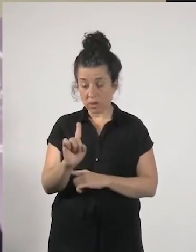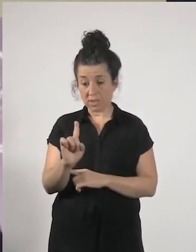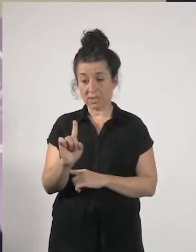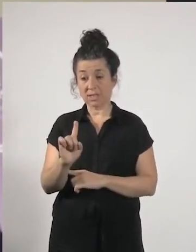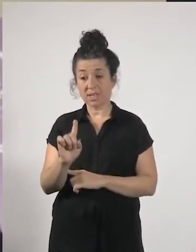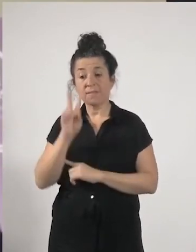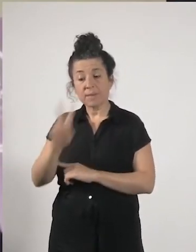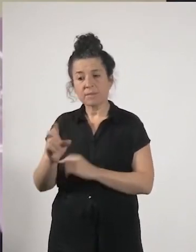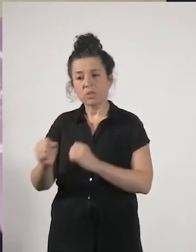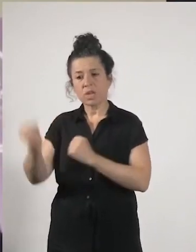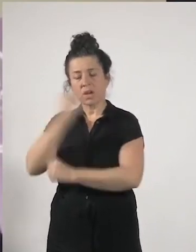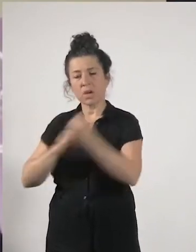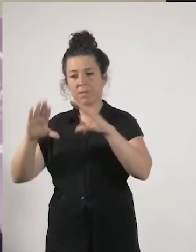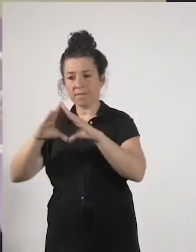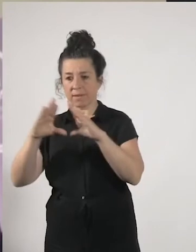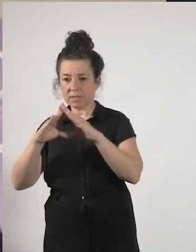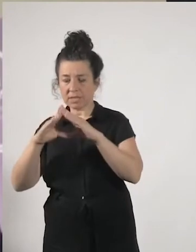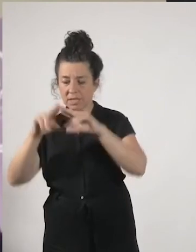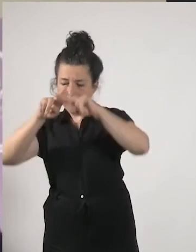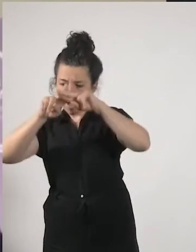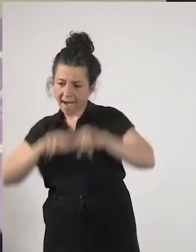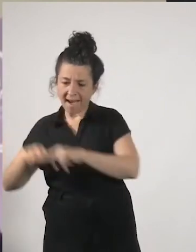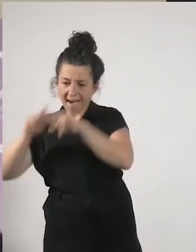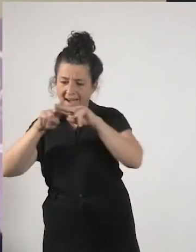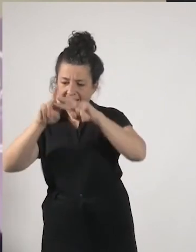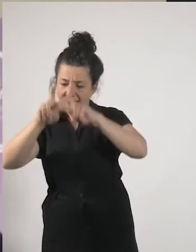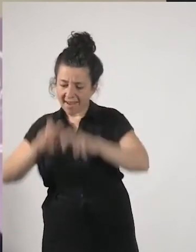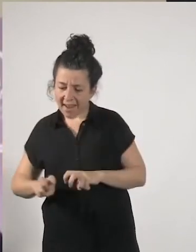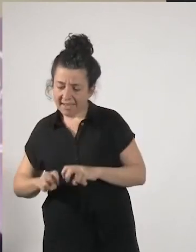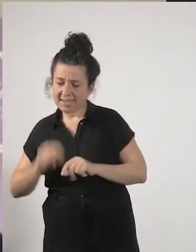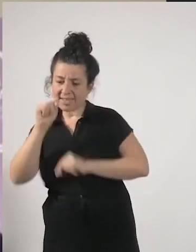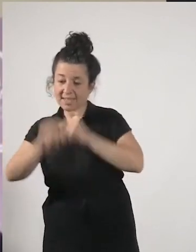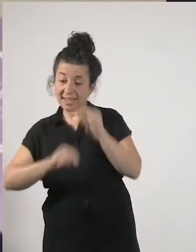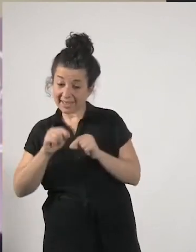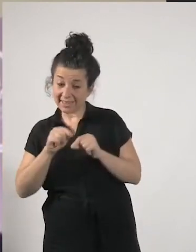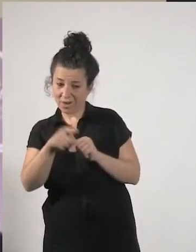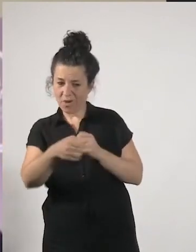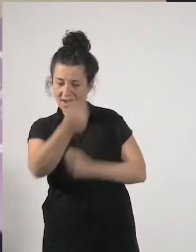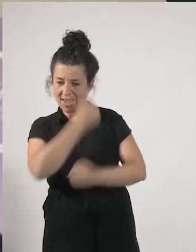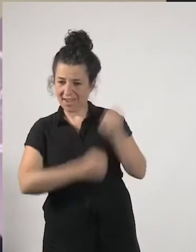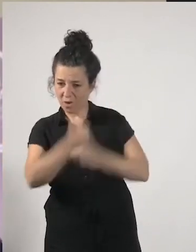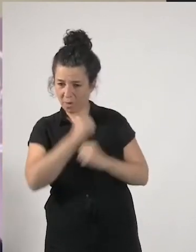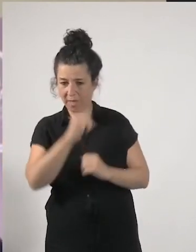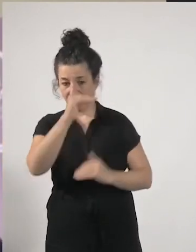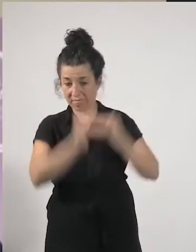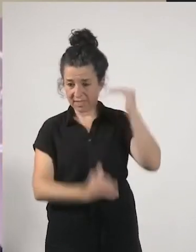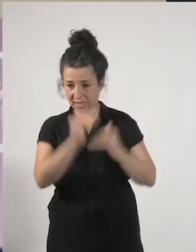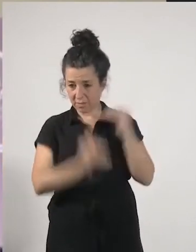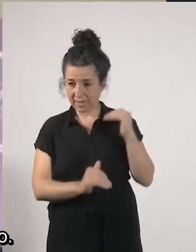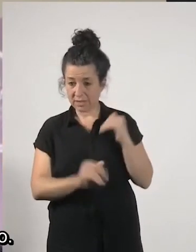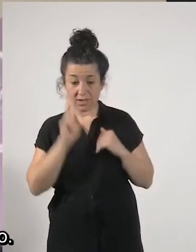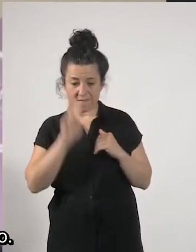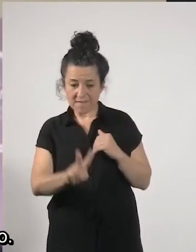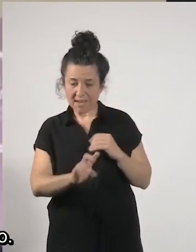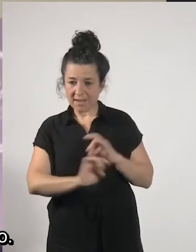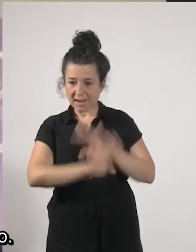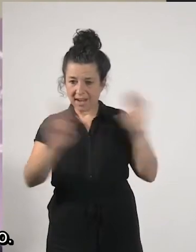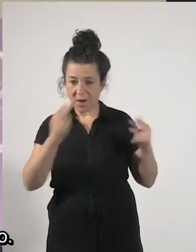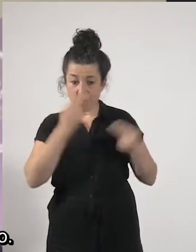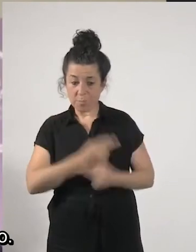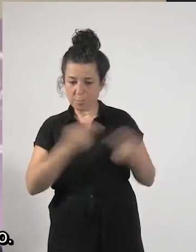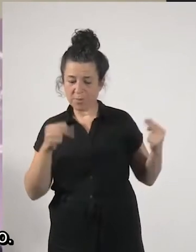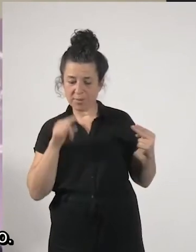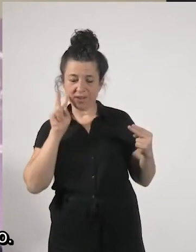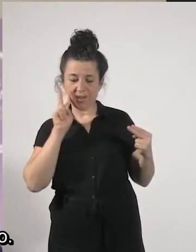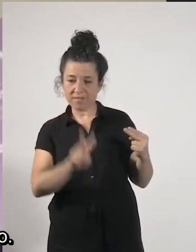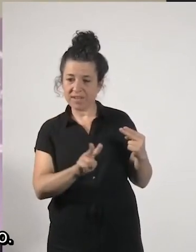análisis crítico de dicha economía desenmascarando y superando sus raíces androcéntricas y colocando la vida en